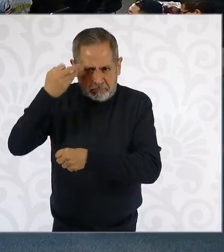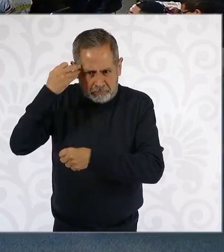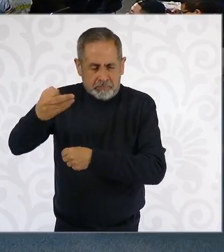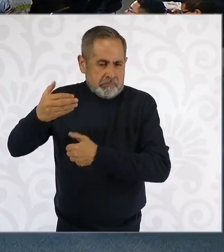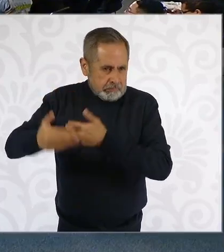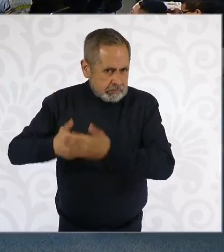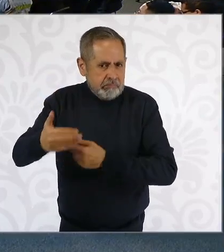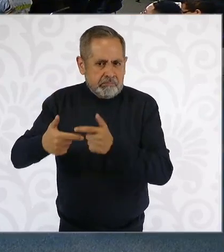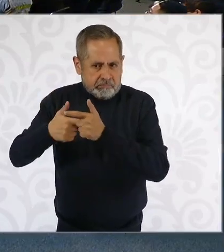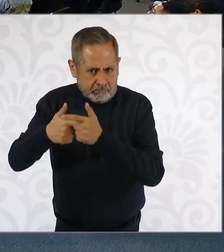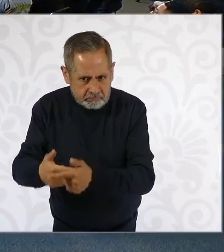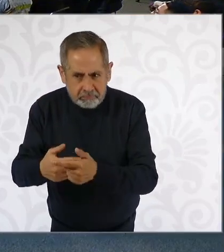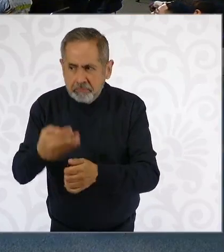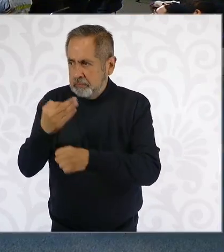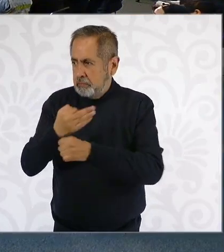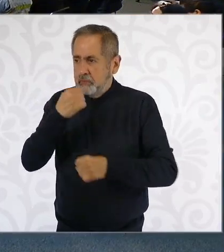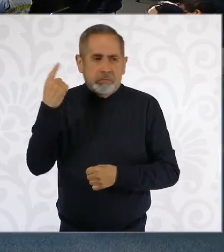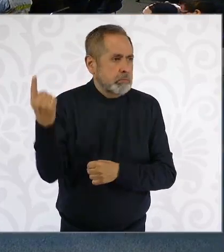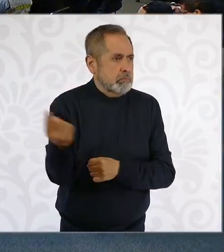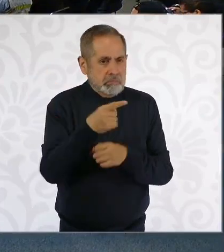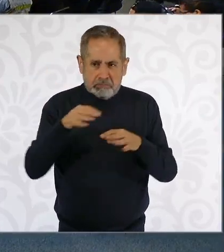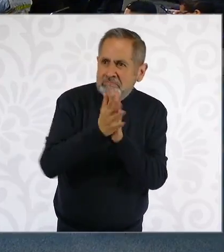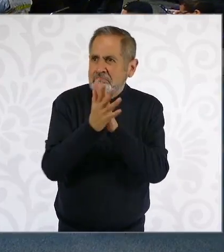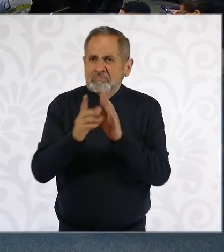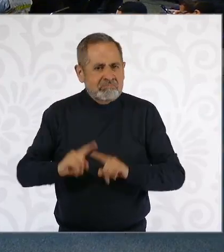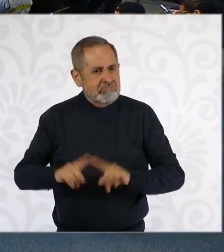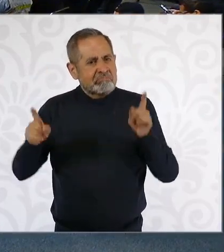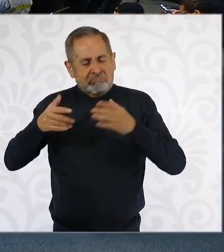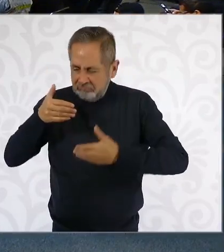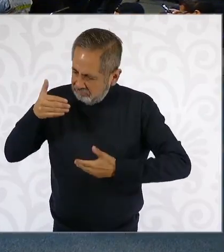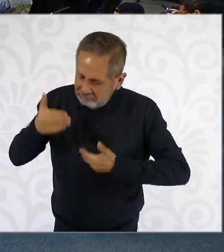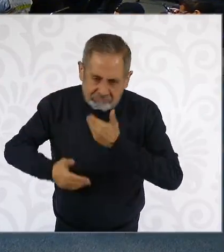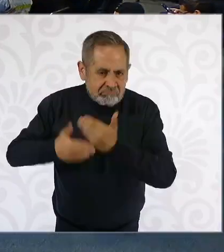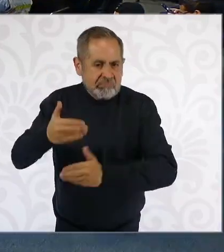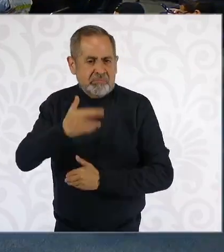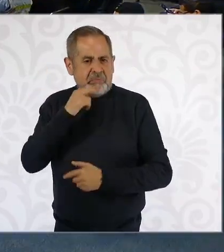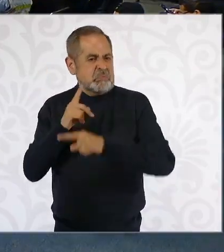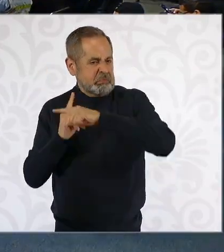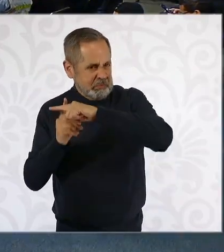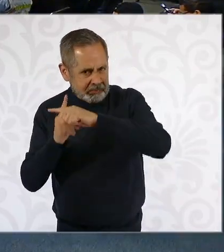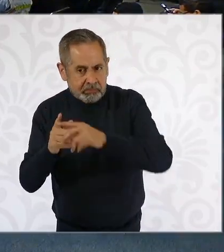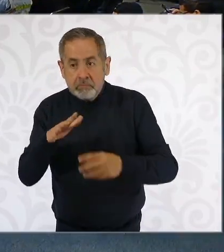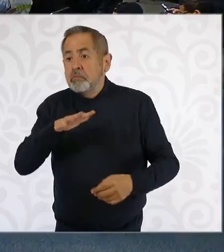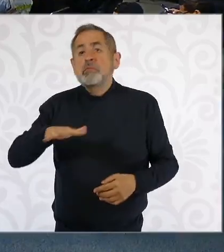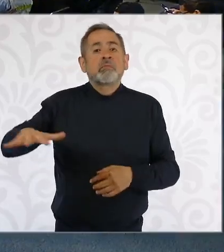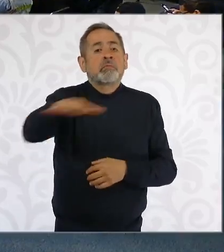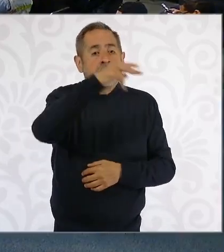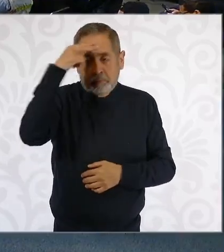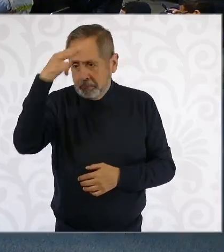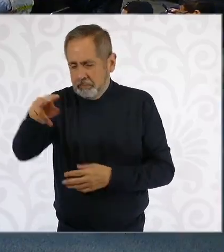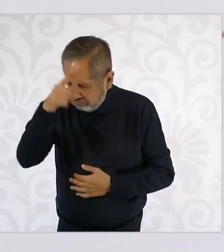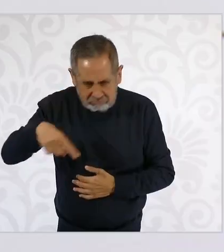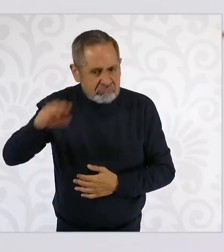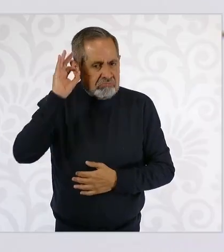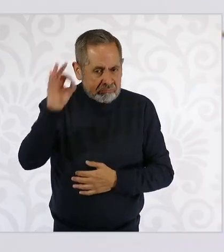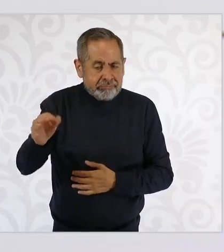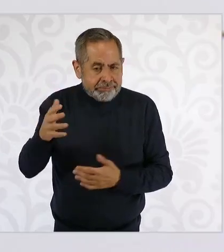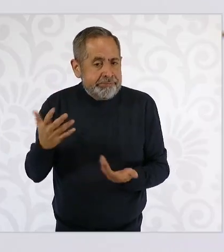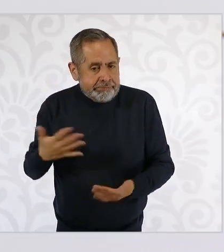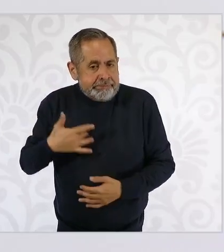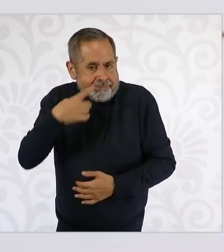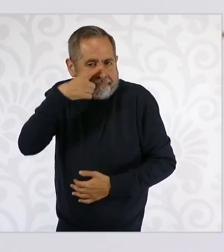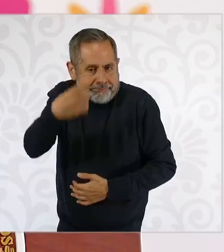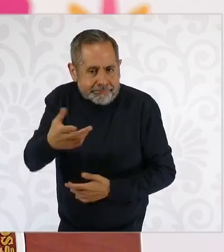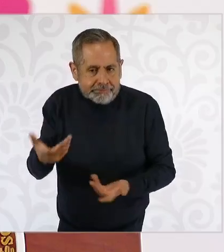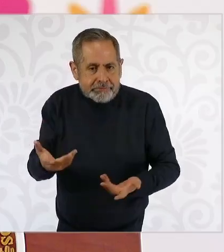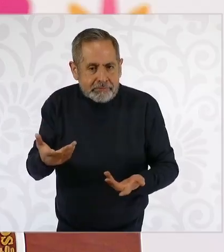estamos viviendo un tiempo de transformación en México, que el pueblo de México apoya mayoritariamente. Dije,